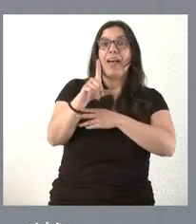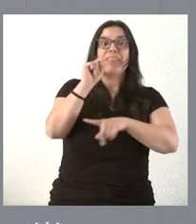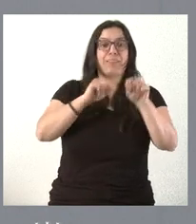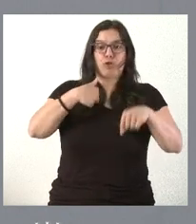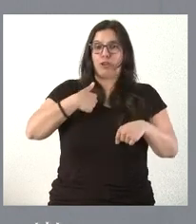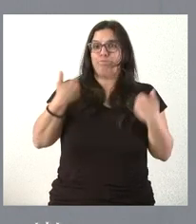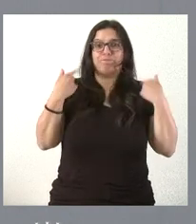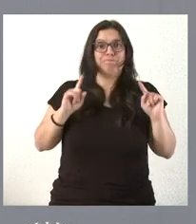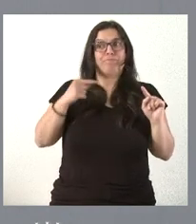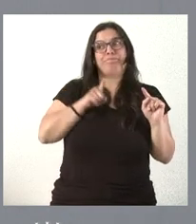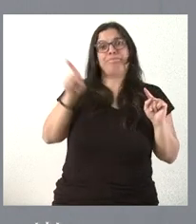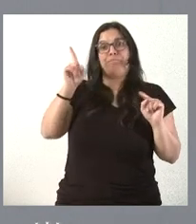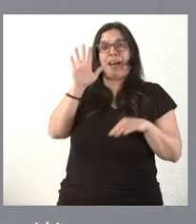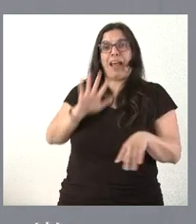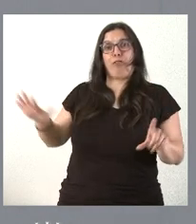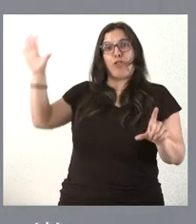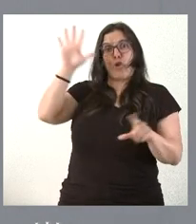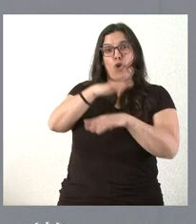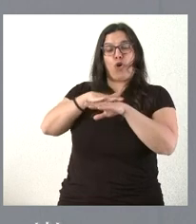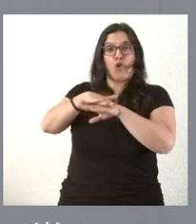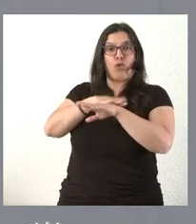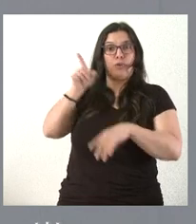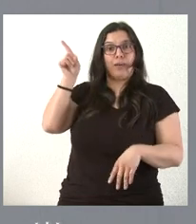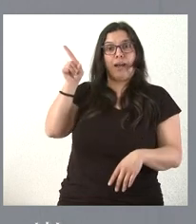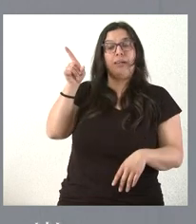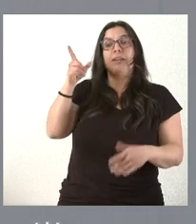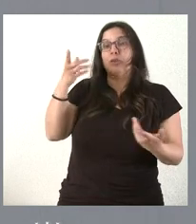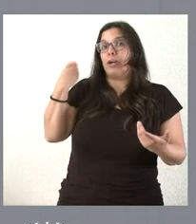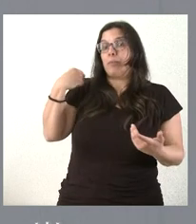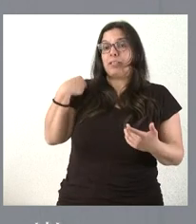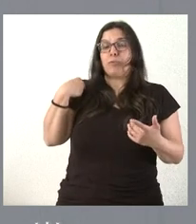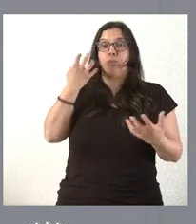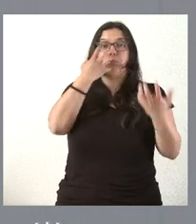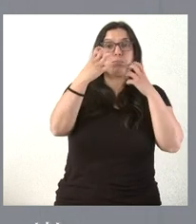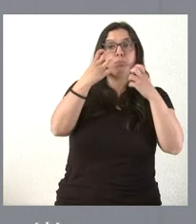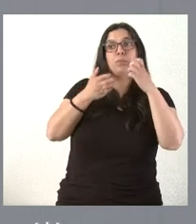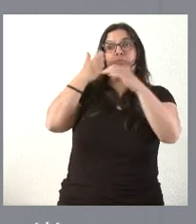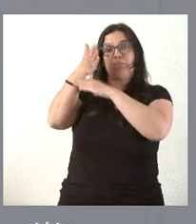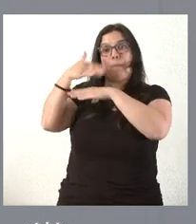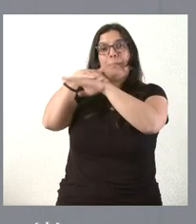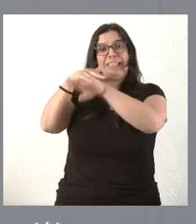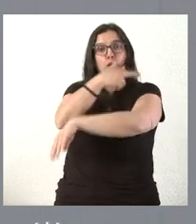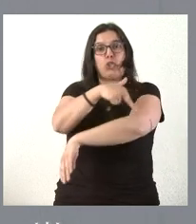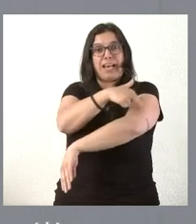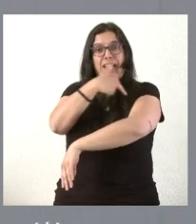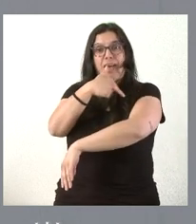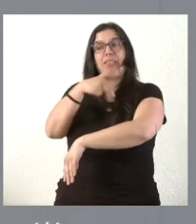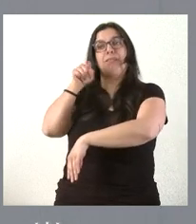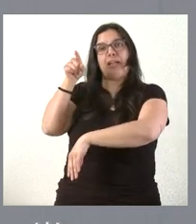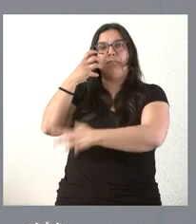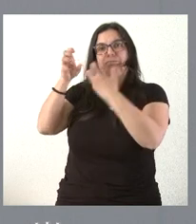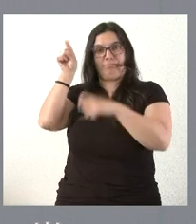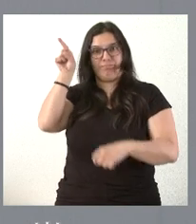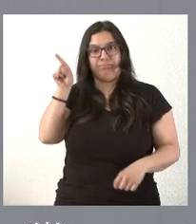nacional y, por tanto, estos planteamientos podrían hacerse muy bien ante la sede del Ministerio de Sanidad. Yo he visto